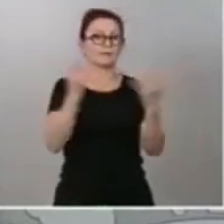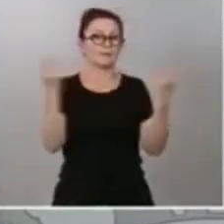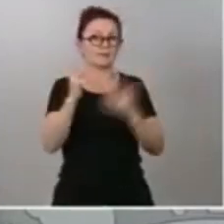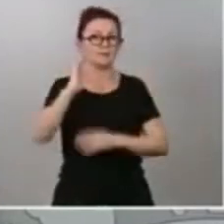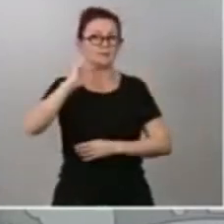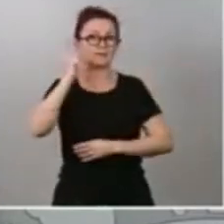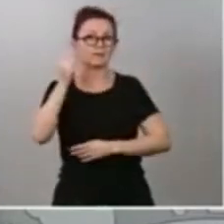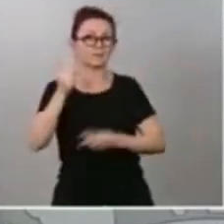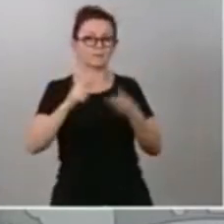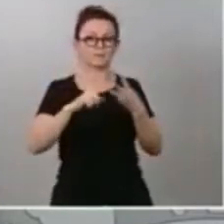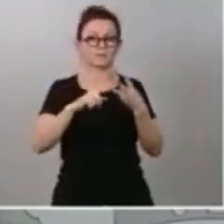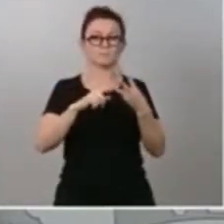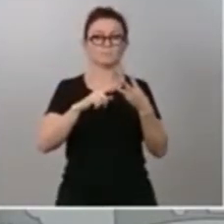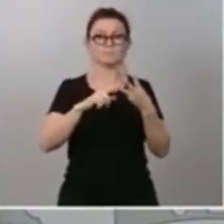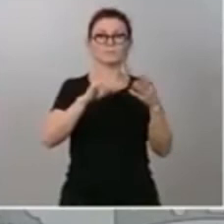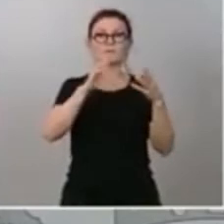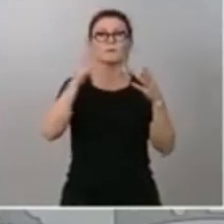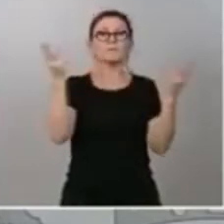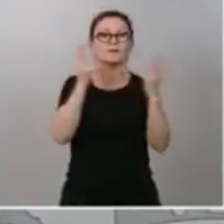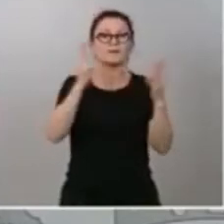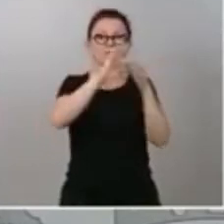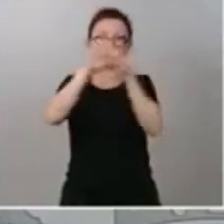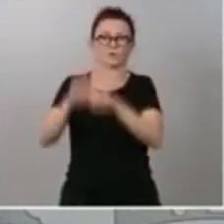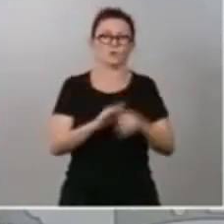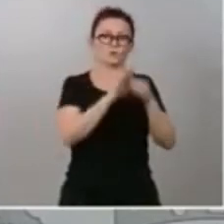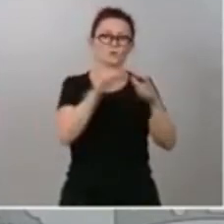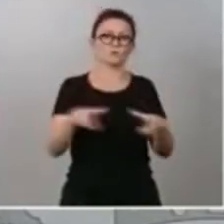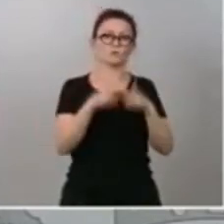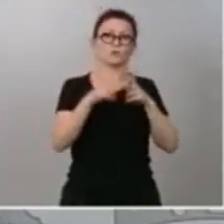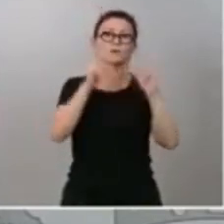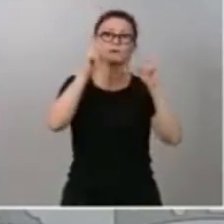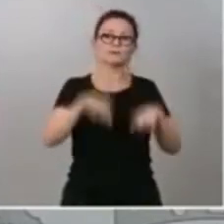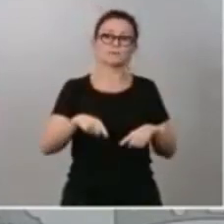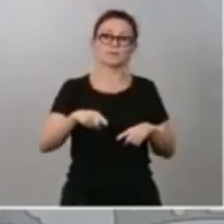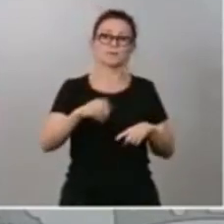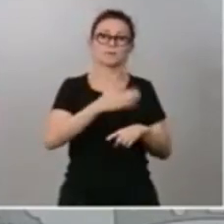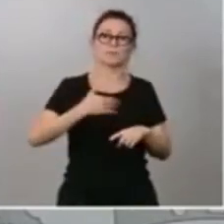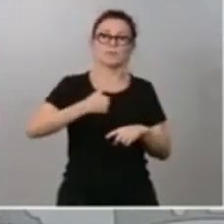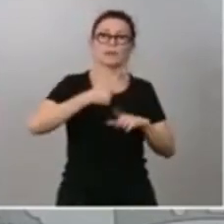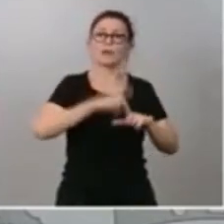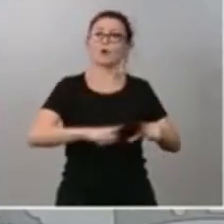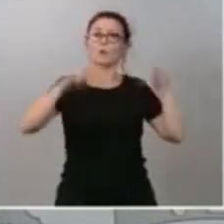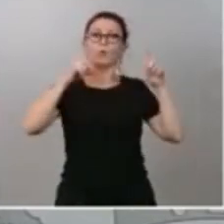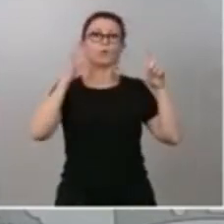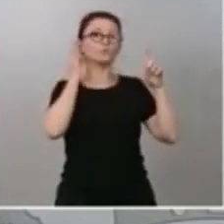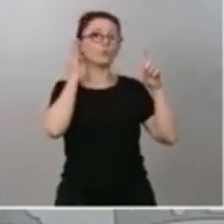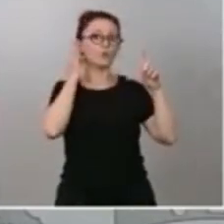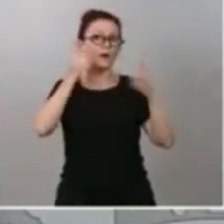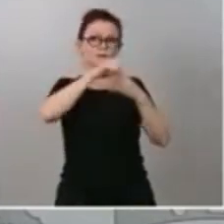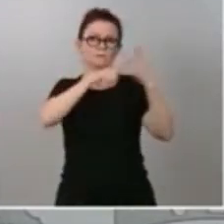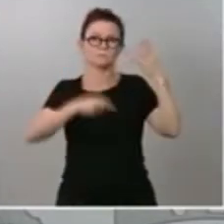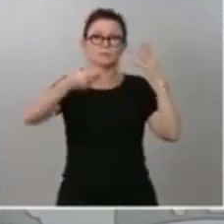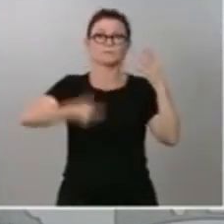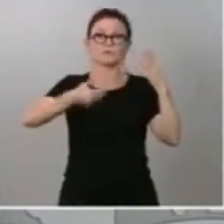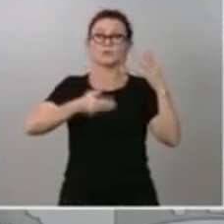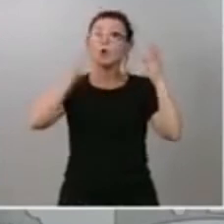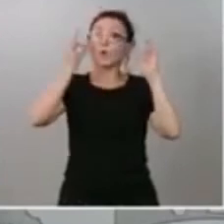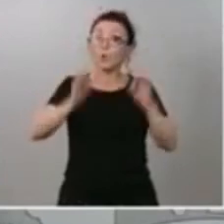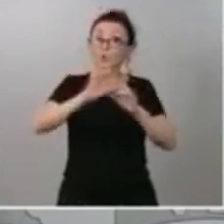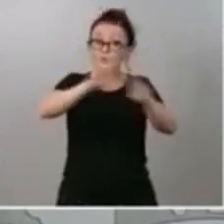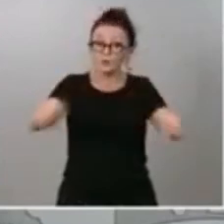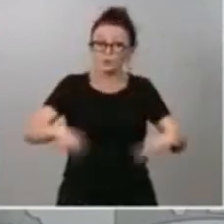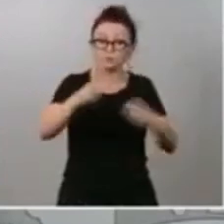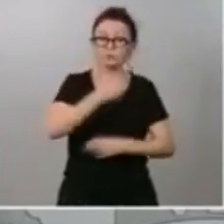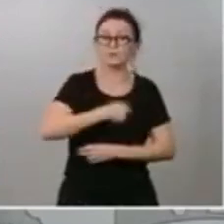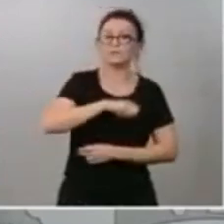la cohesión social y el papel relevante de la mujer. Exactamente las transformaciones que España necesita y que quedaron ya identificadas